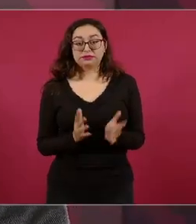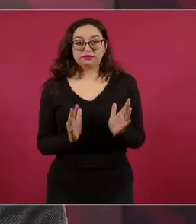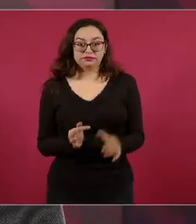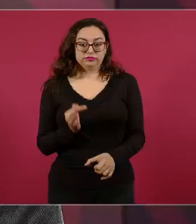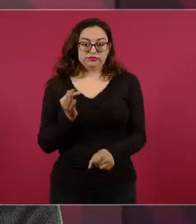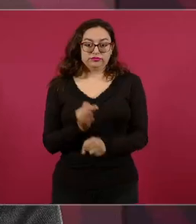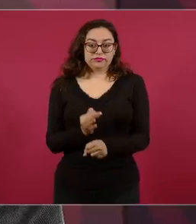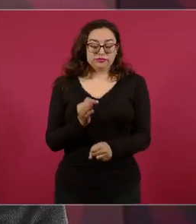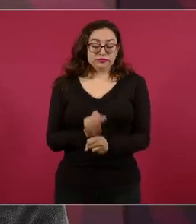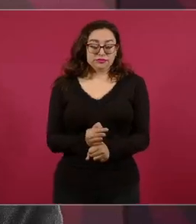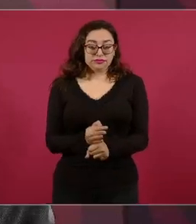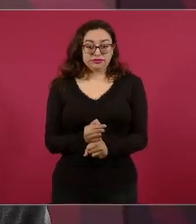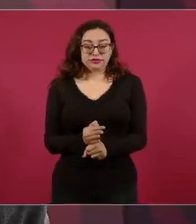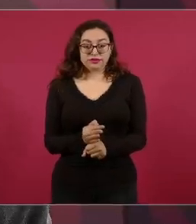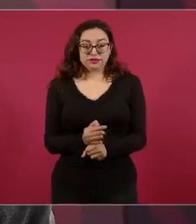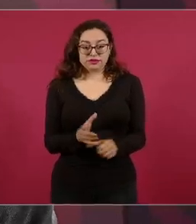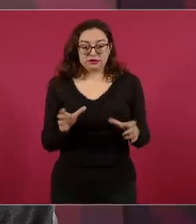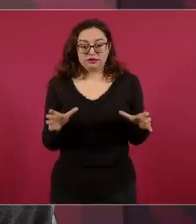que